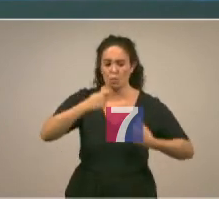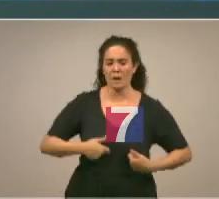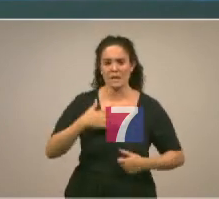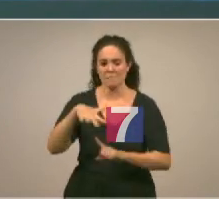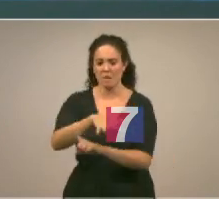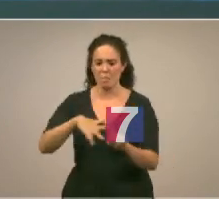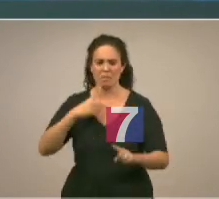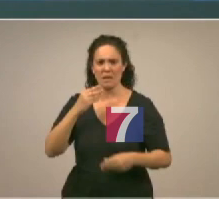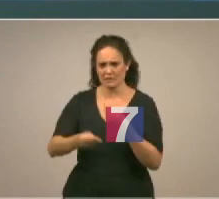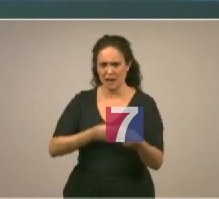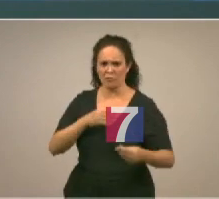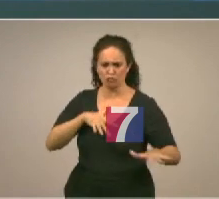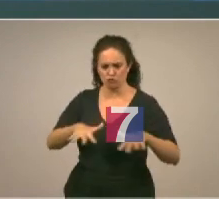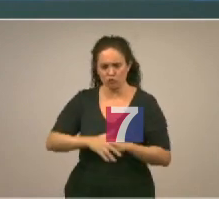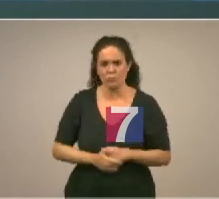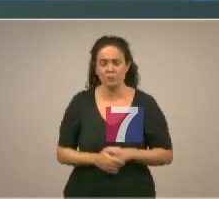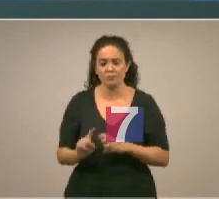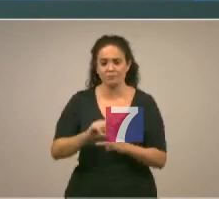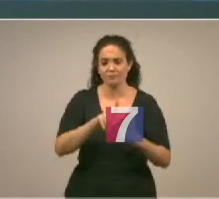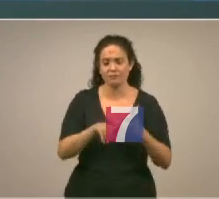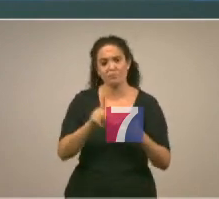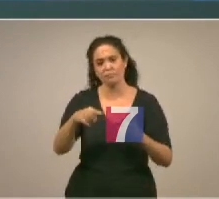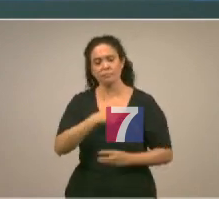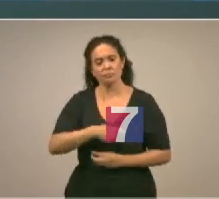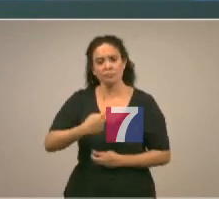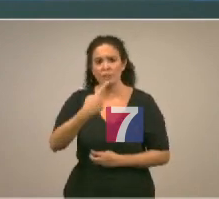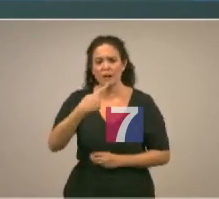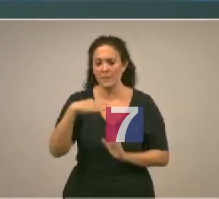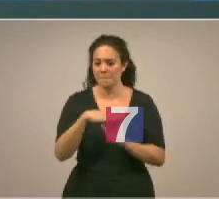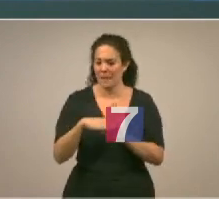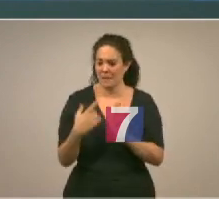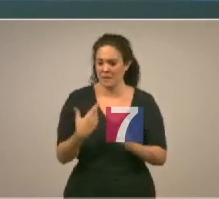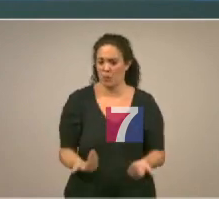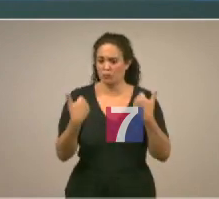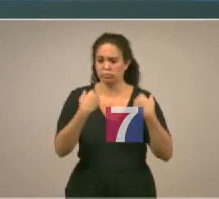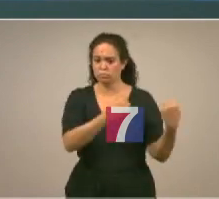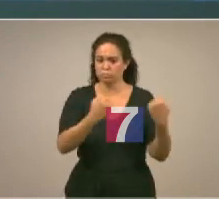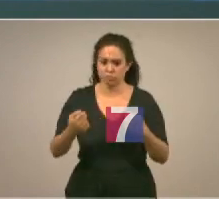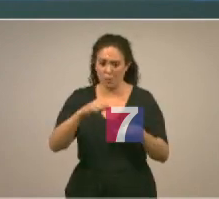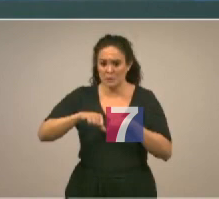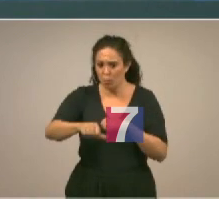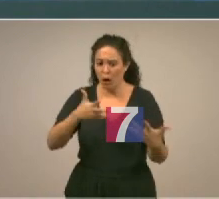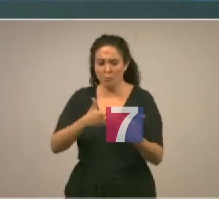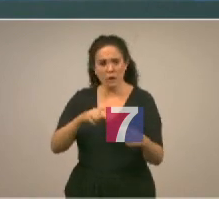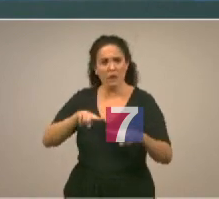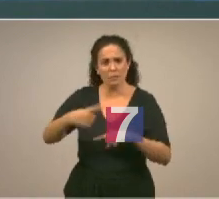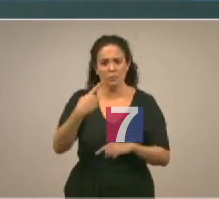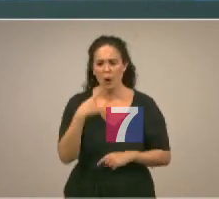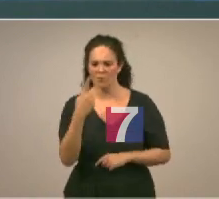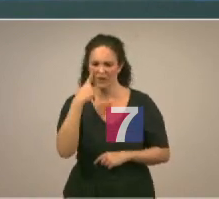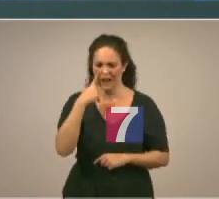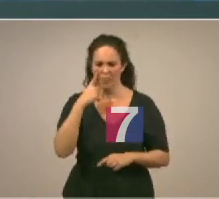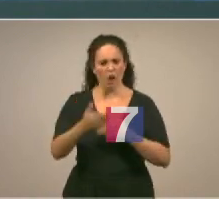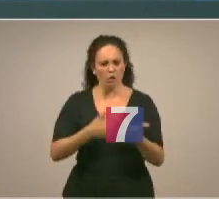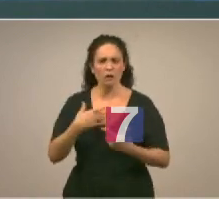y además la comisión menciona las medidas adoptadas por las autoridades a raíz del incidente como la vigilancia continua de la